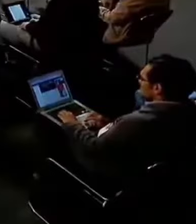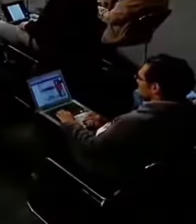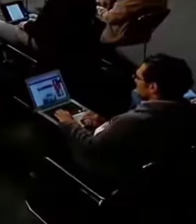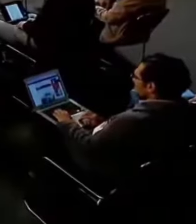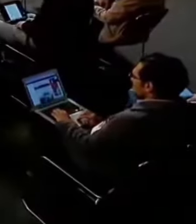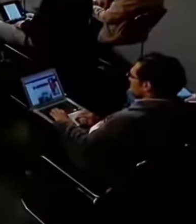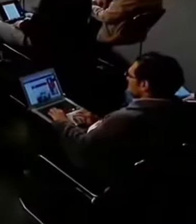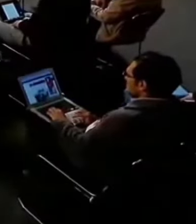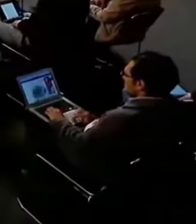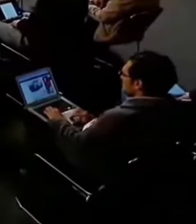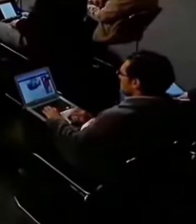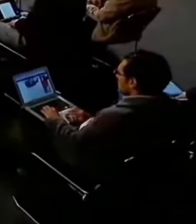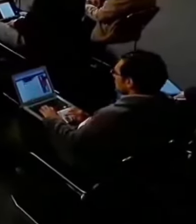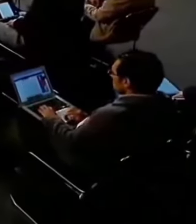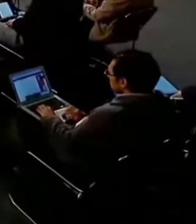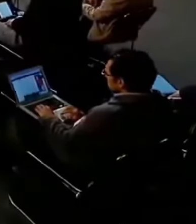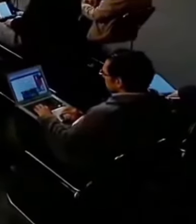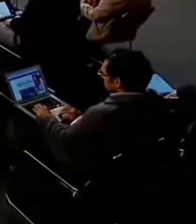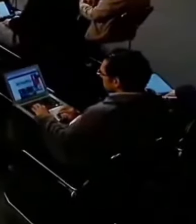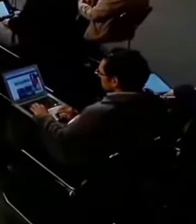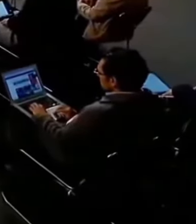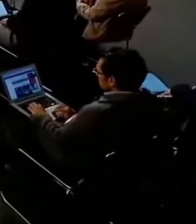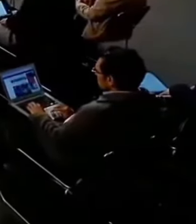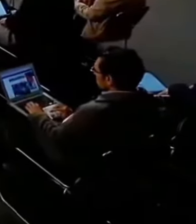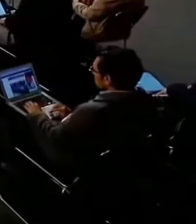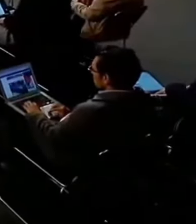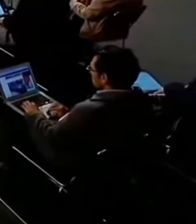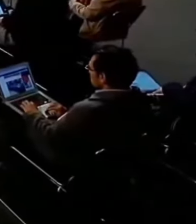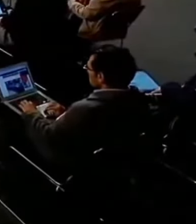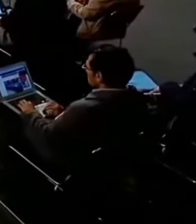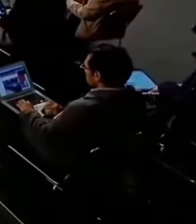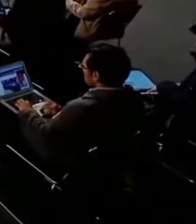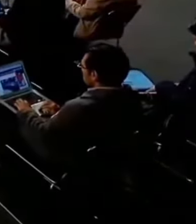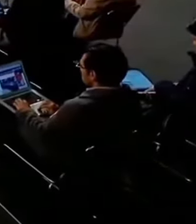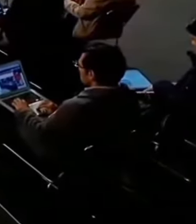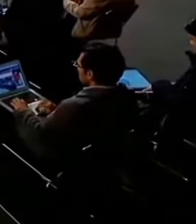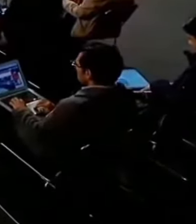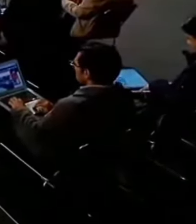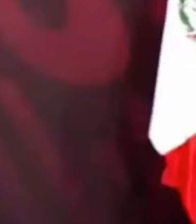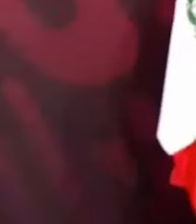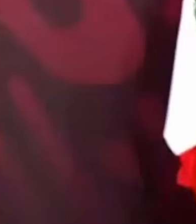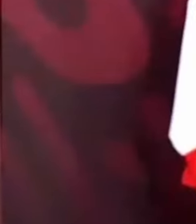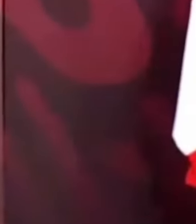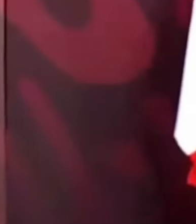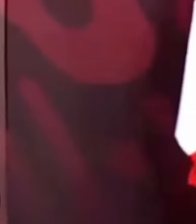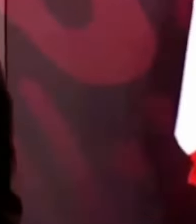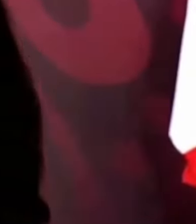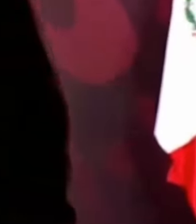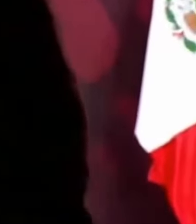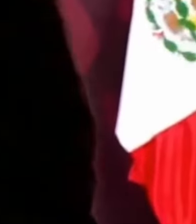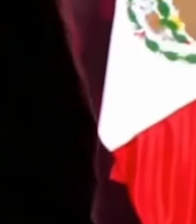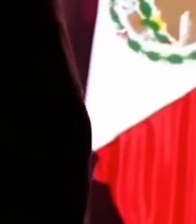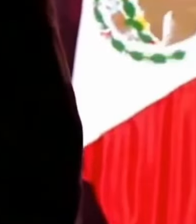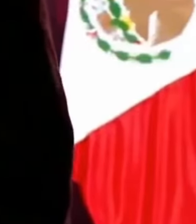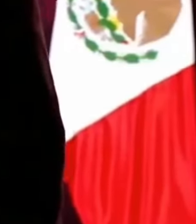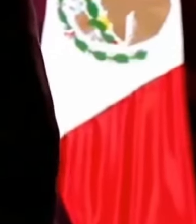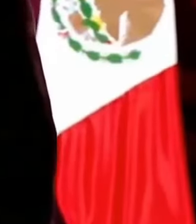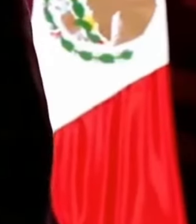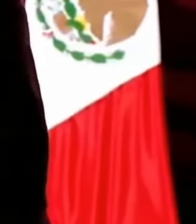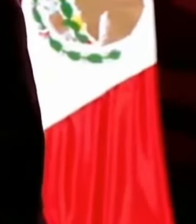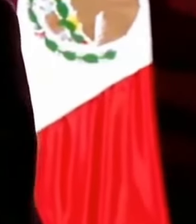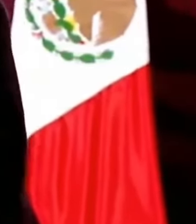pueblo me informaba en sus